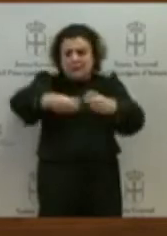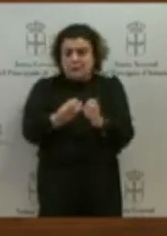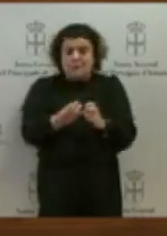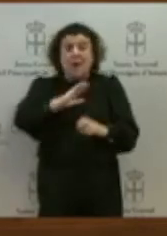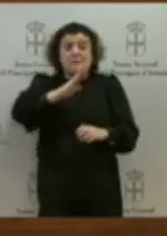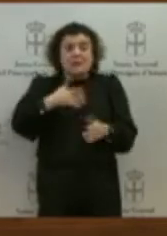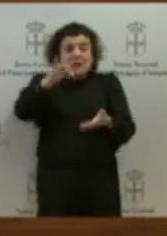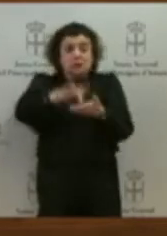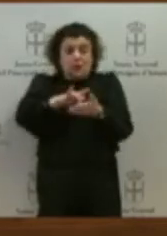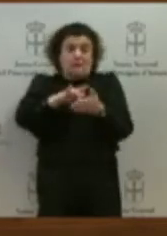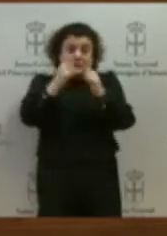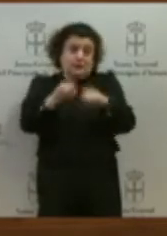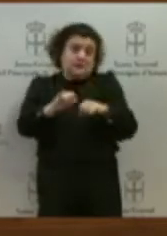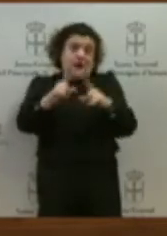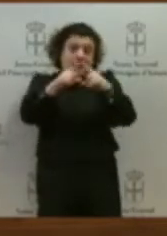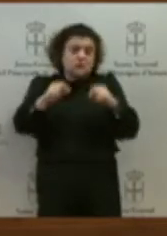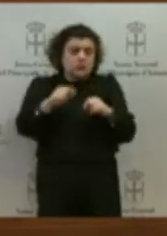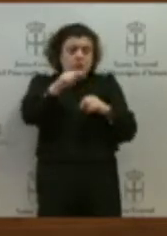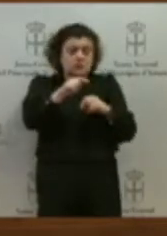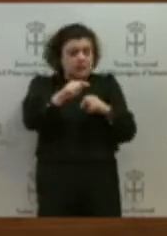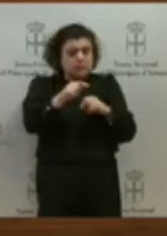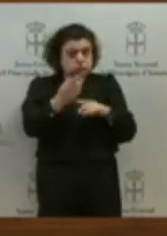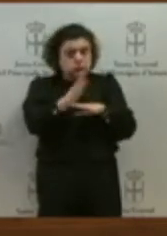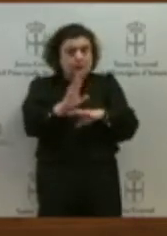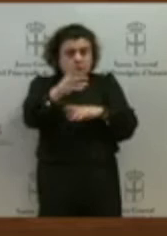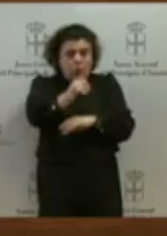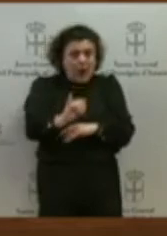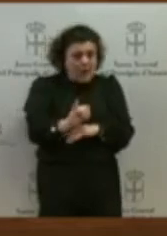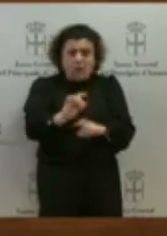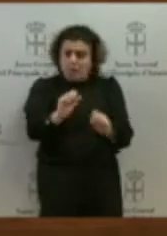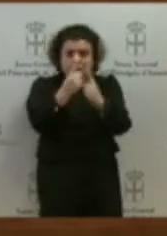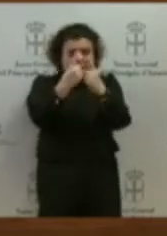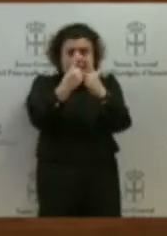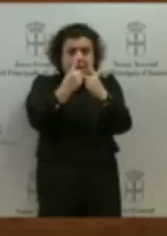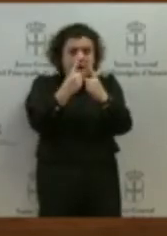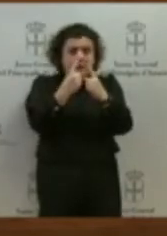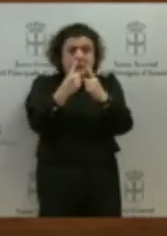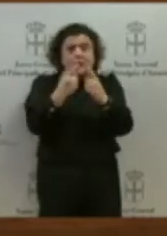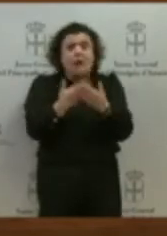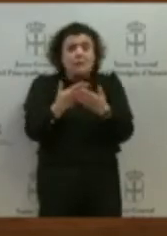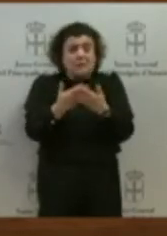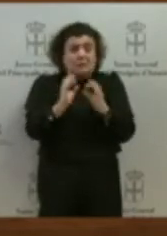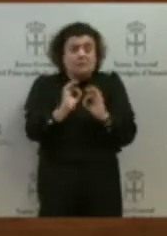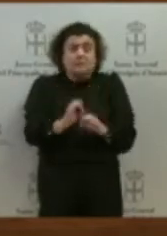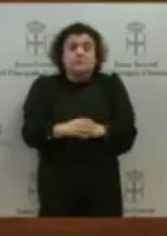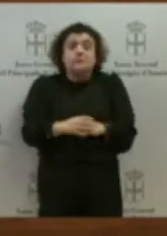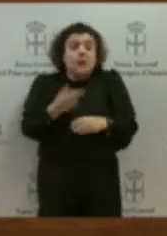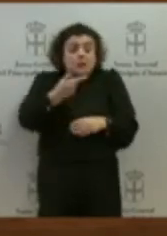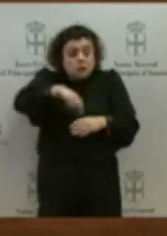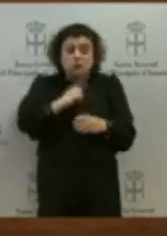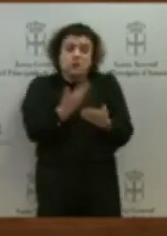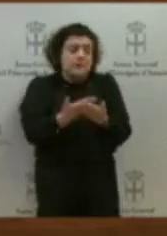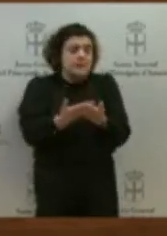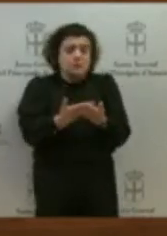de oro a los impulsores de la primera reforma del Estatuto de Autonomía. Nosotros le pedimos que mañana abra oficialmente la reforma